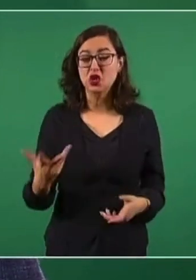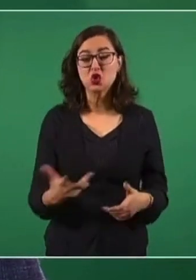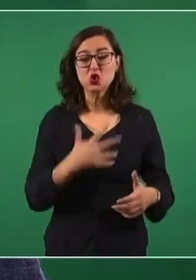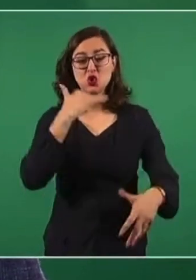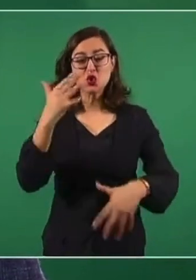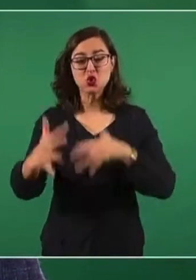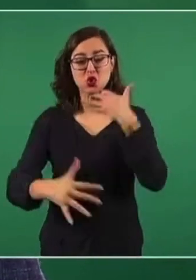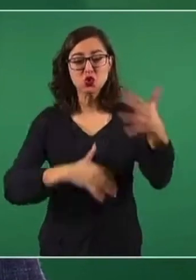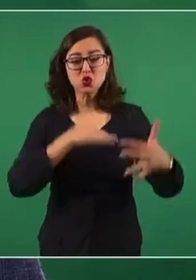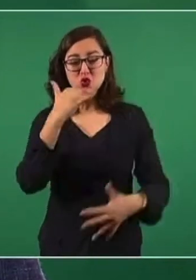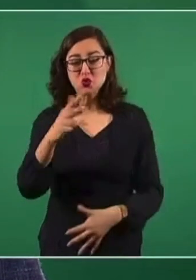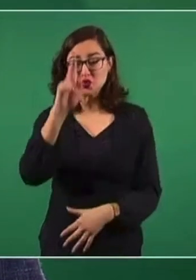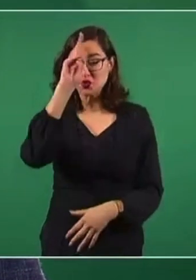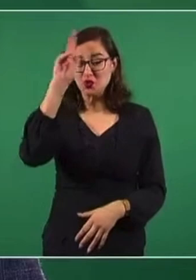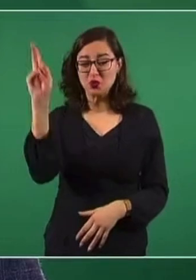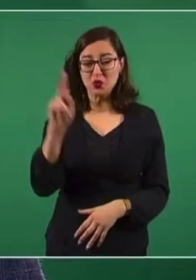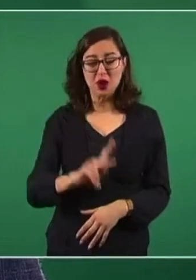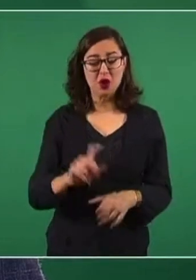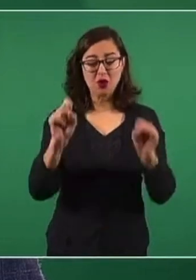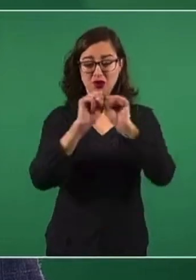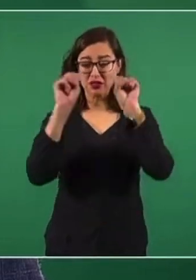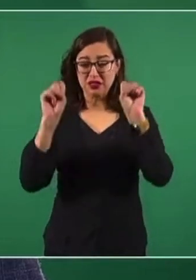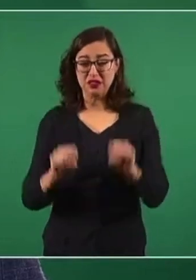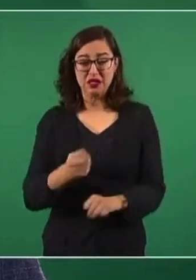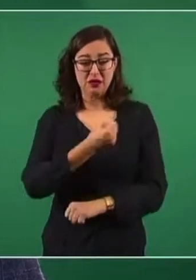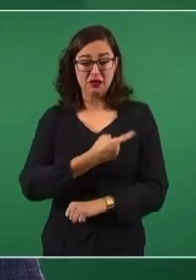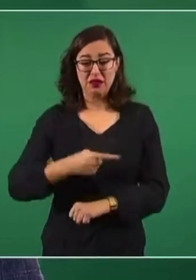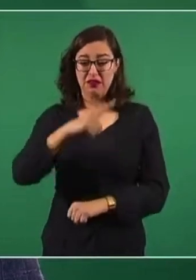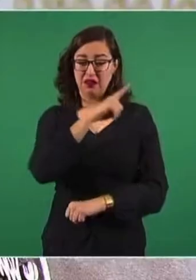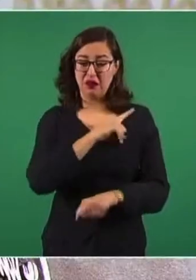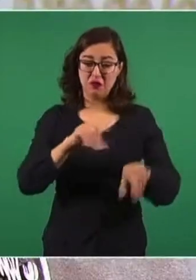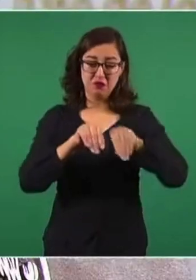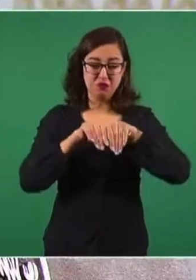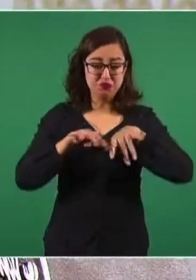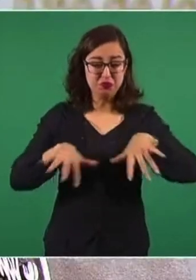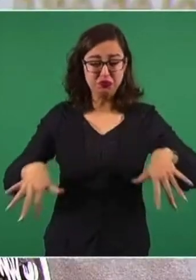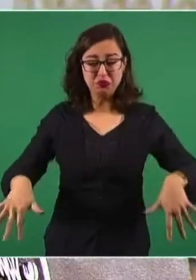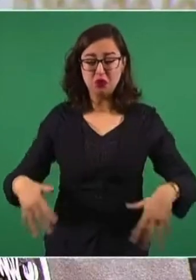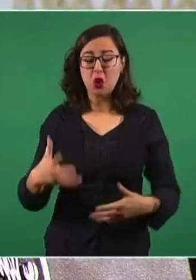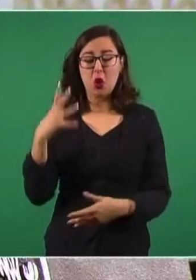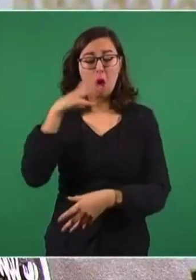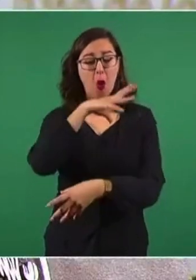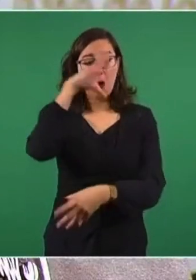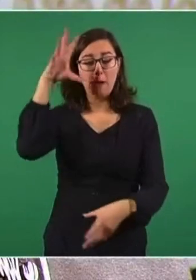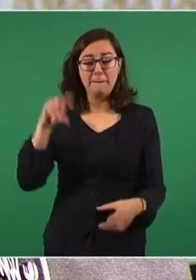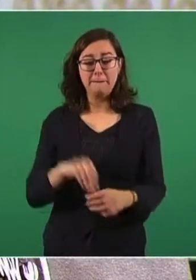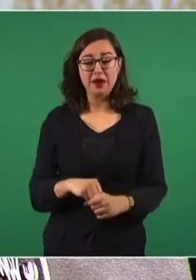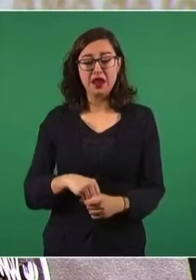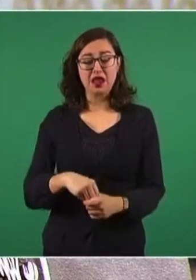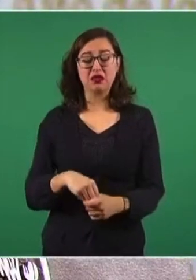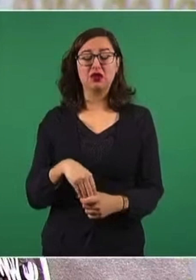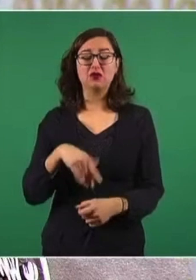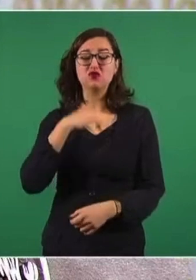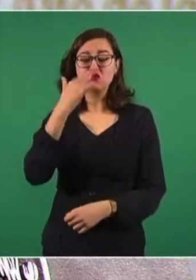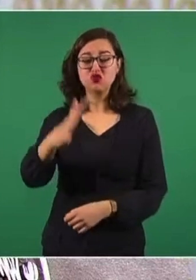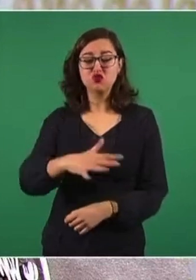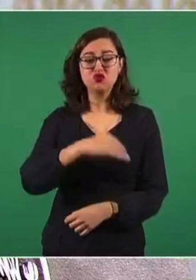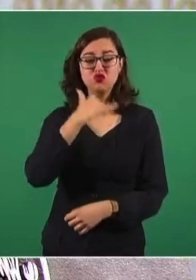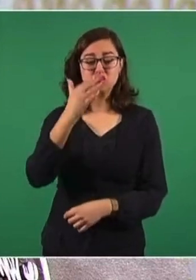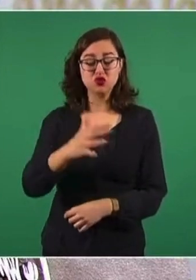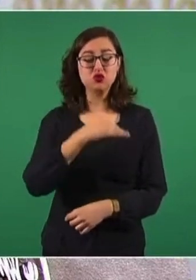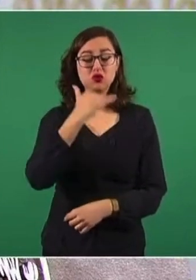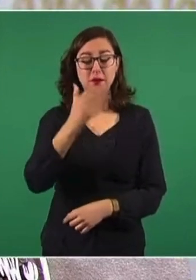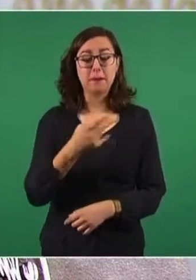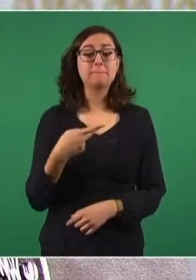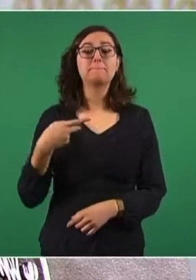que enfermó a todo el sistema de salud en México, pero también permitió una nueva